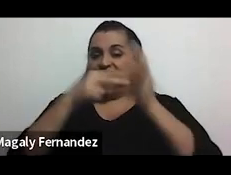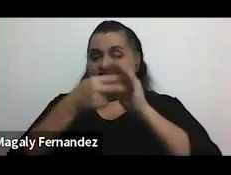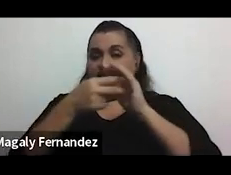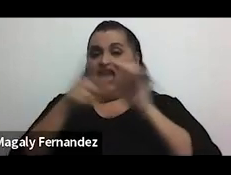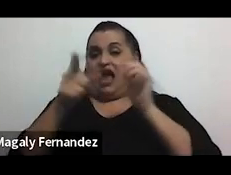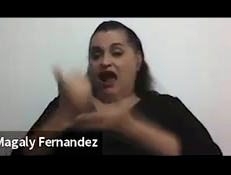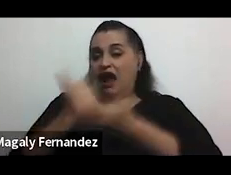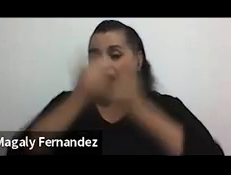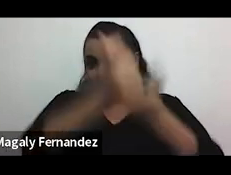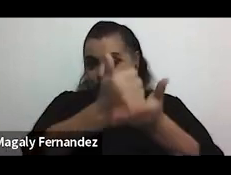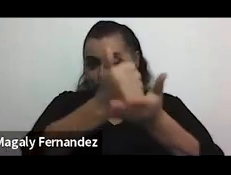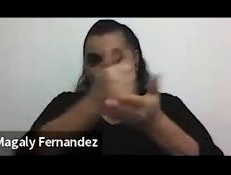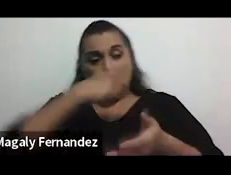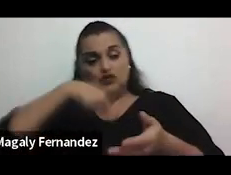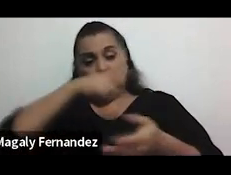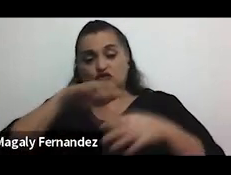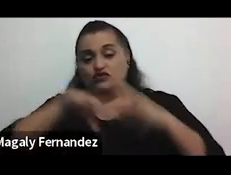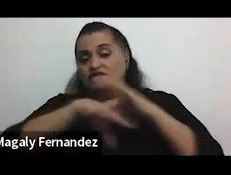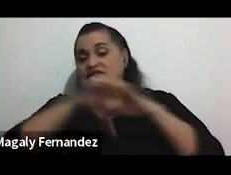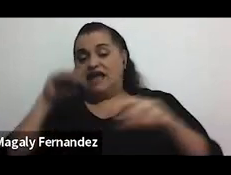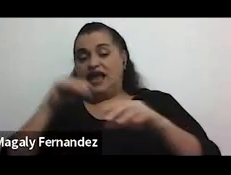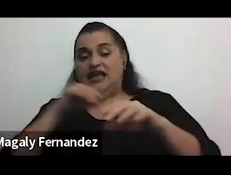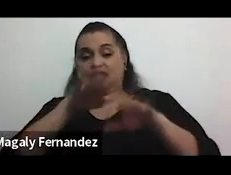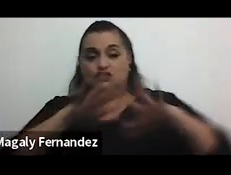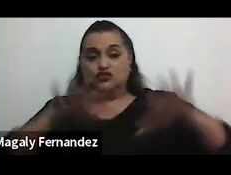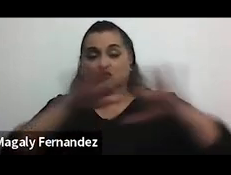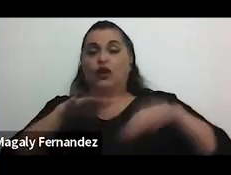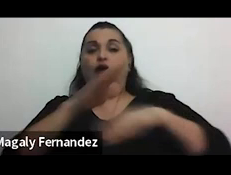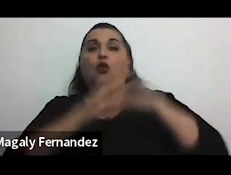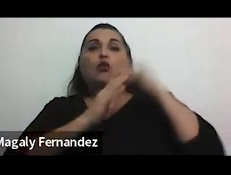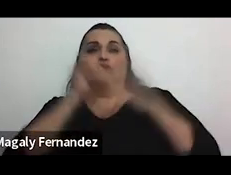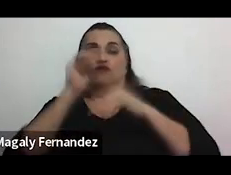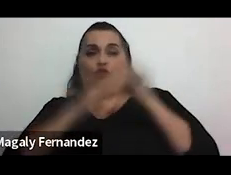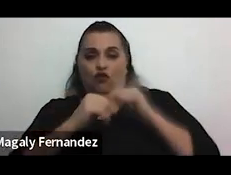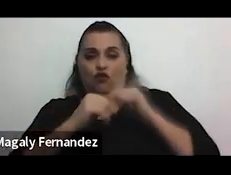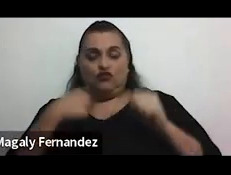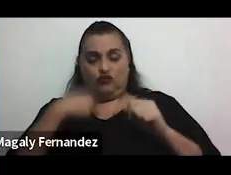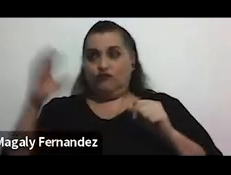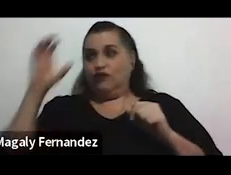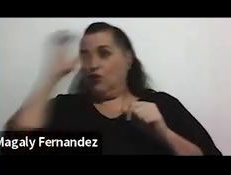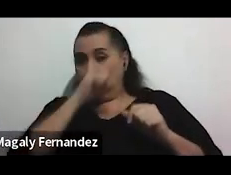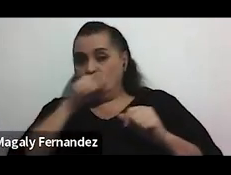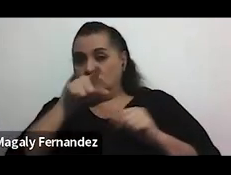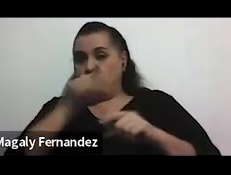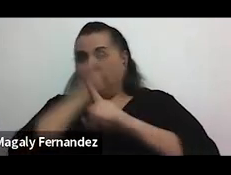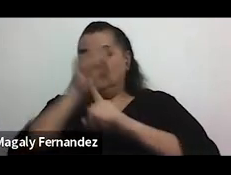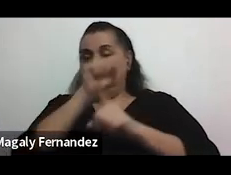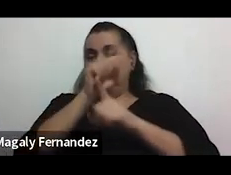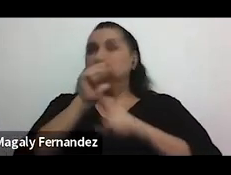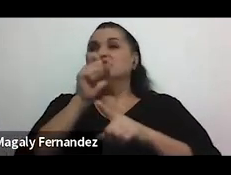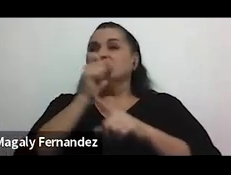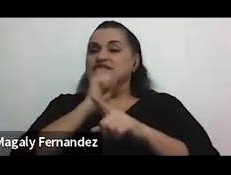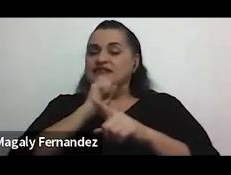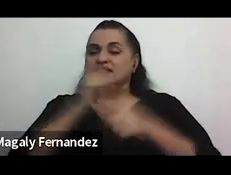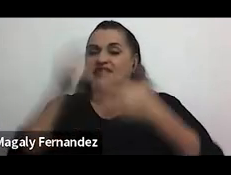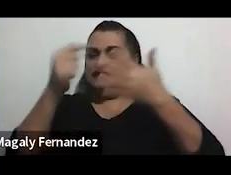precisamente a salirnos de esa zona de confort a tener más argumentos para reconocer ese tipo de situaciones y buscar una